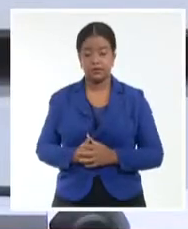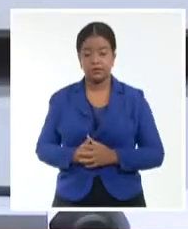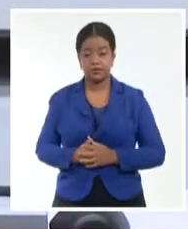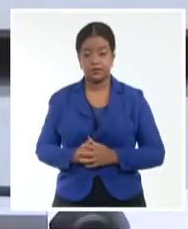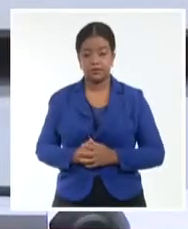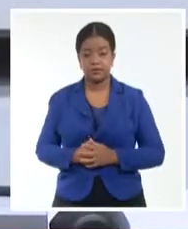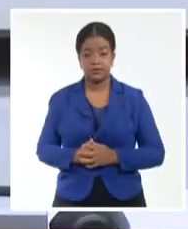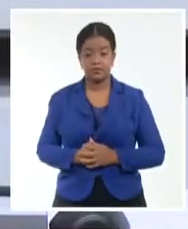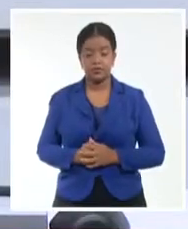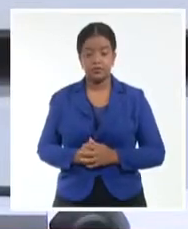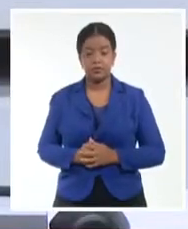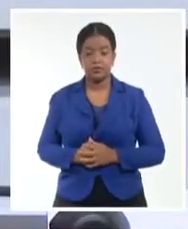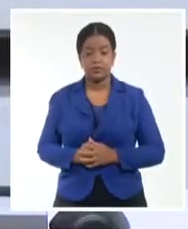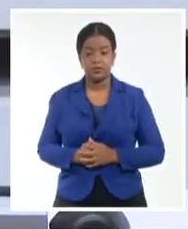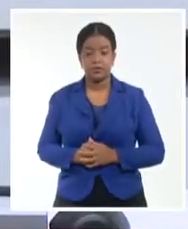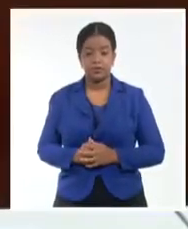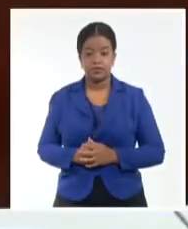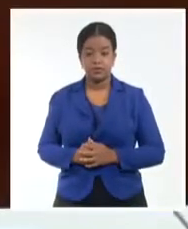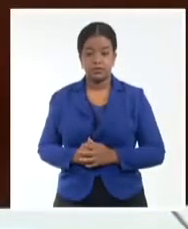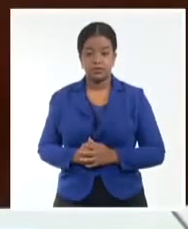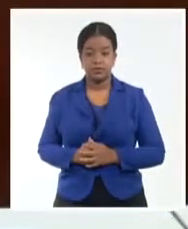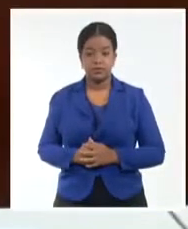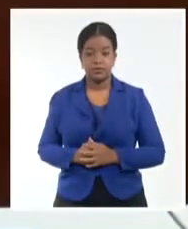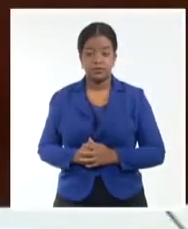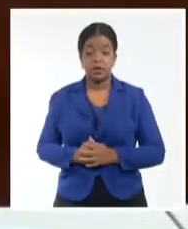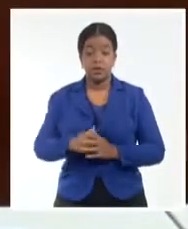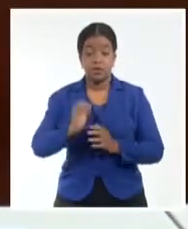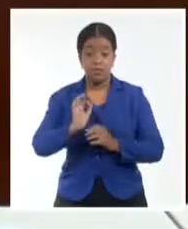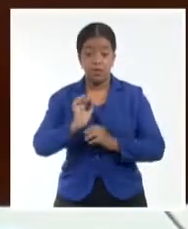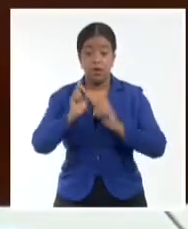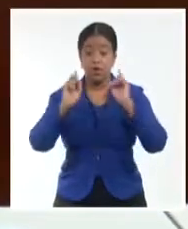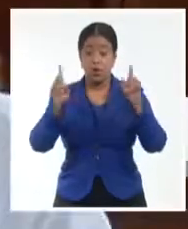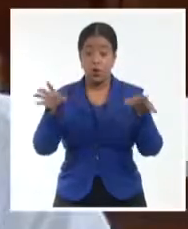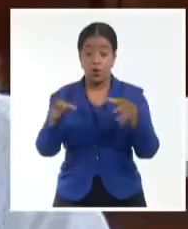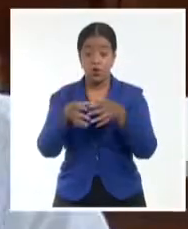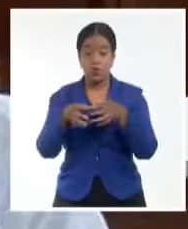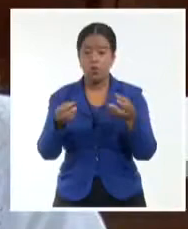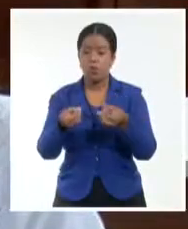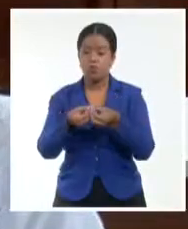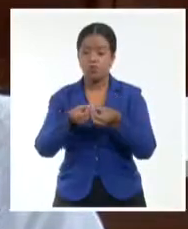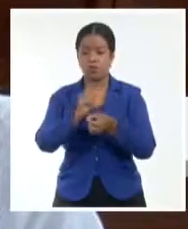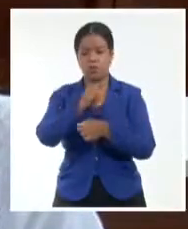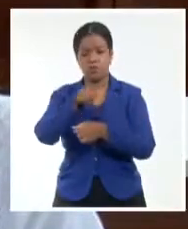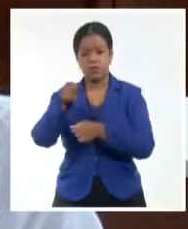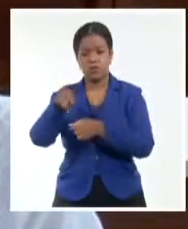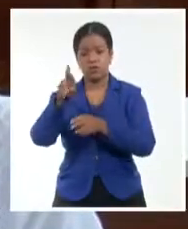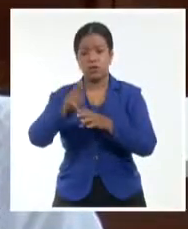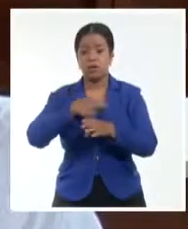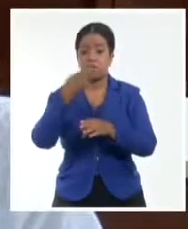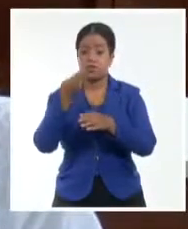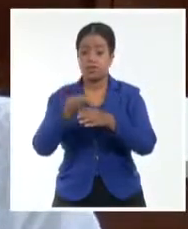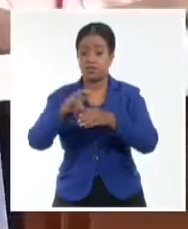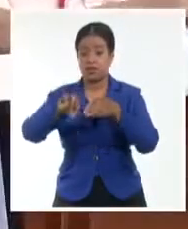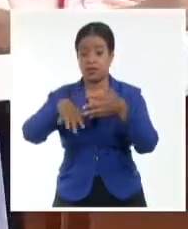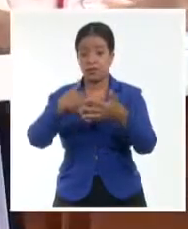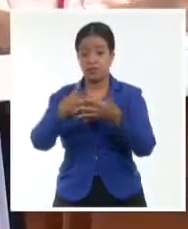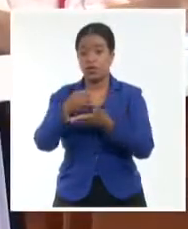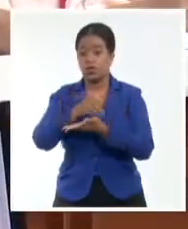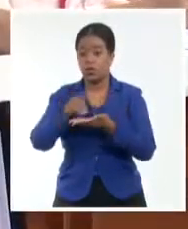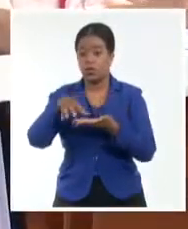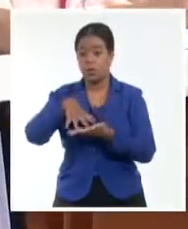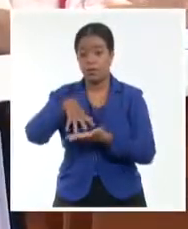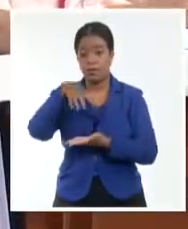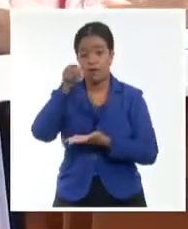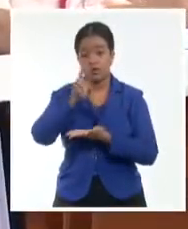República, Miguel Díaz Canel Bermúdez, durante un encuentro con representantes de estas entidades realizado en el Palacio de la Revolución.